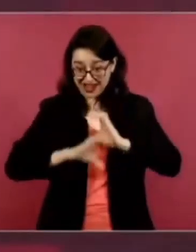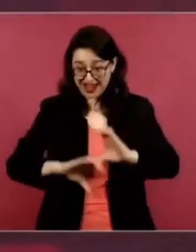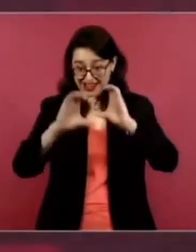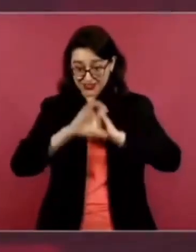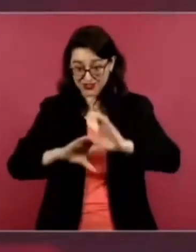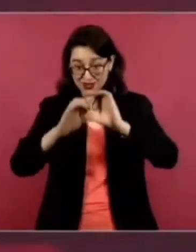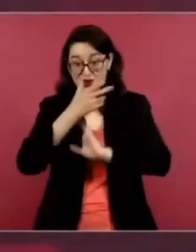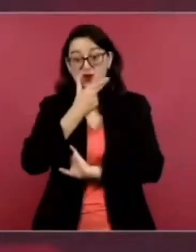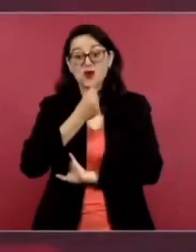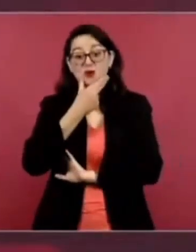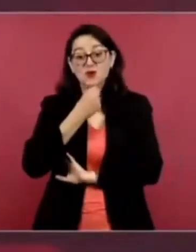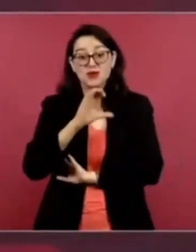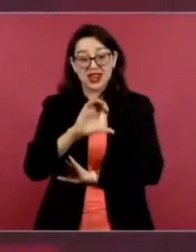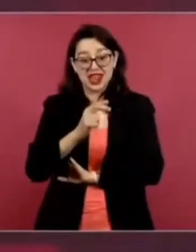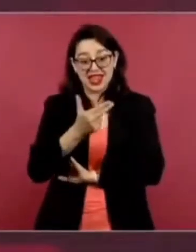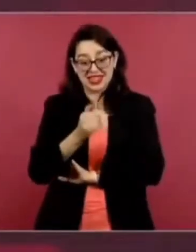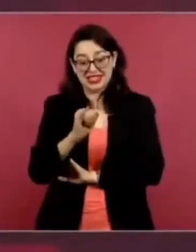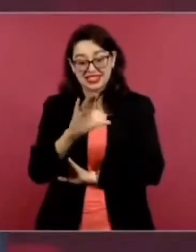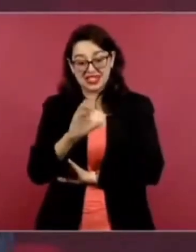Hasta la podemos poner, pero no.